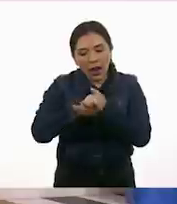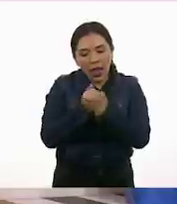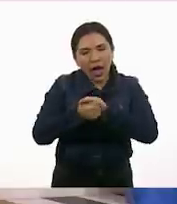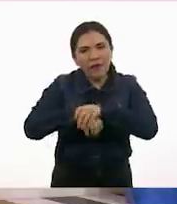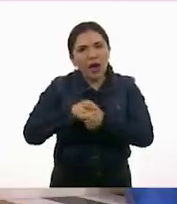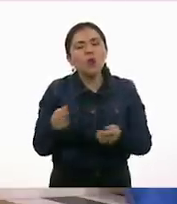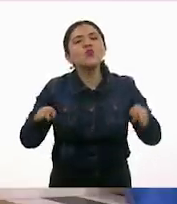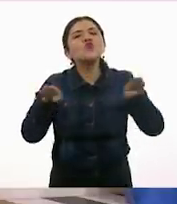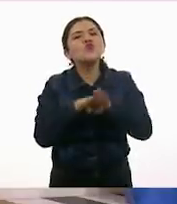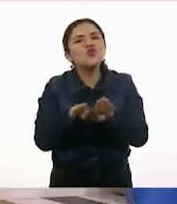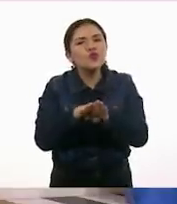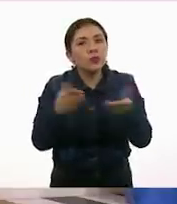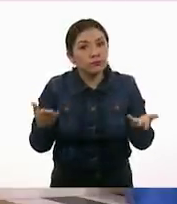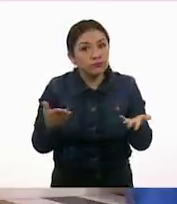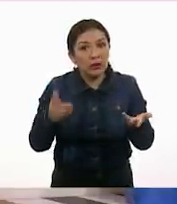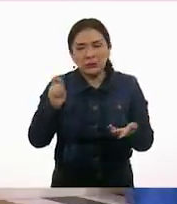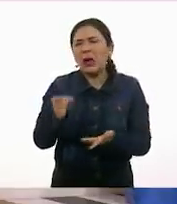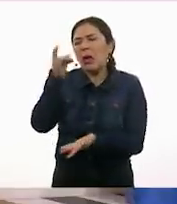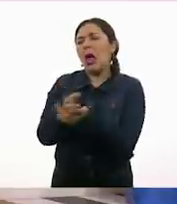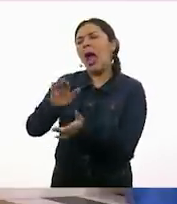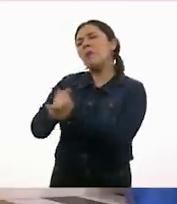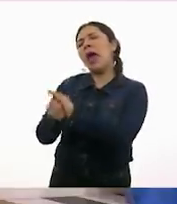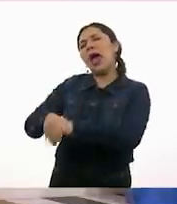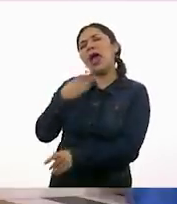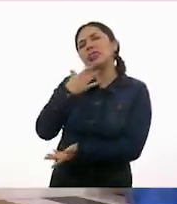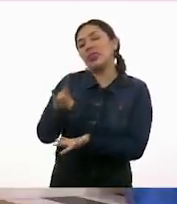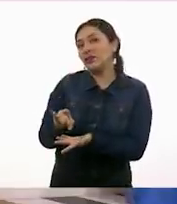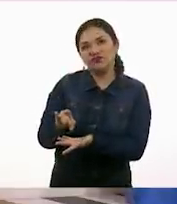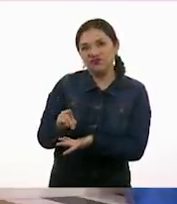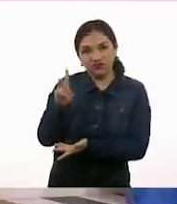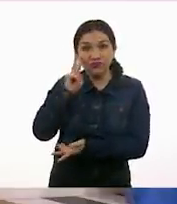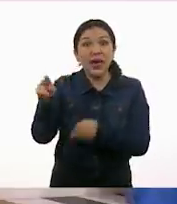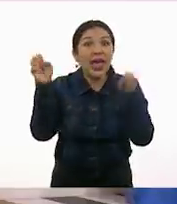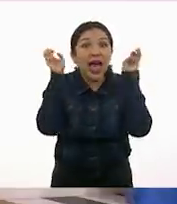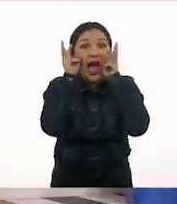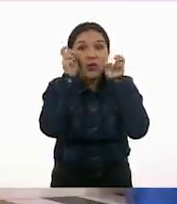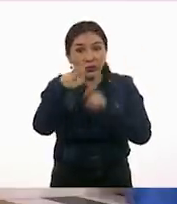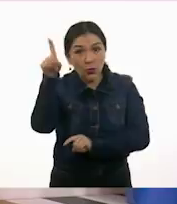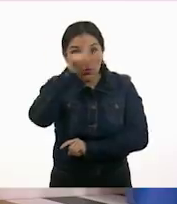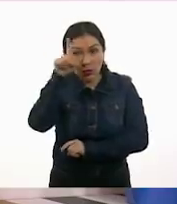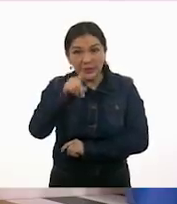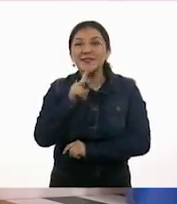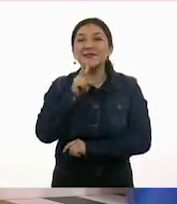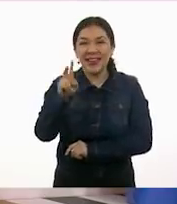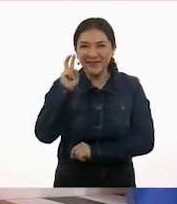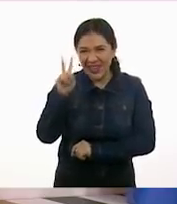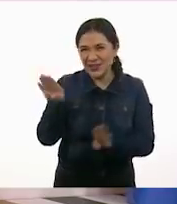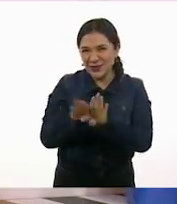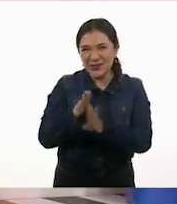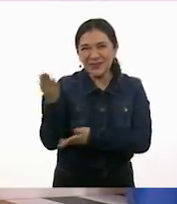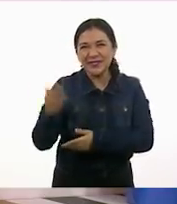nuestras manos correctamente, porque no es nada más así, ¿eh? Vamos con nuestro amigo ajo listo para que nos lo recuerde.